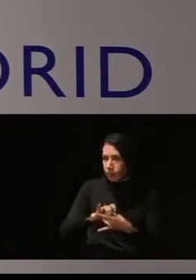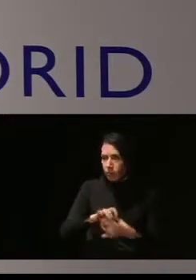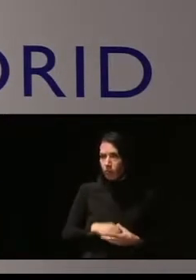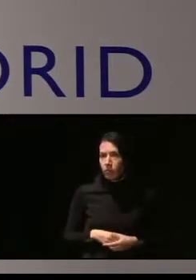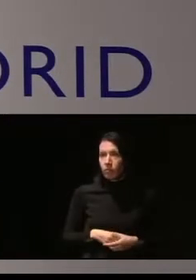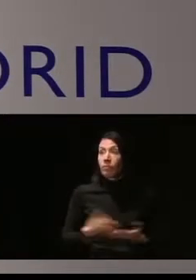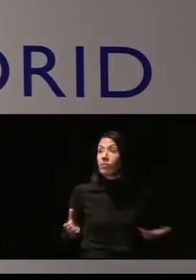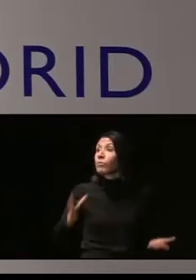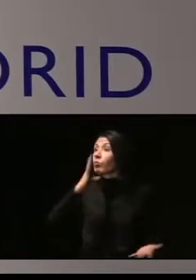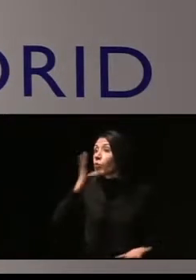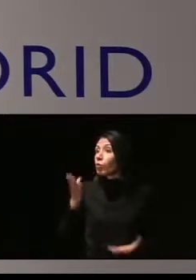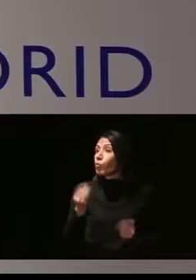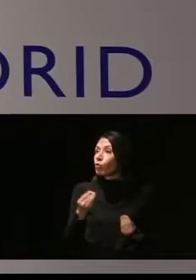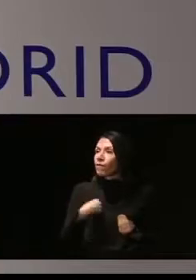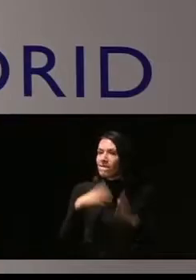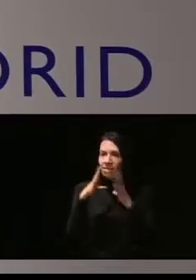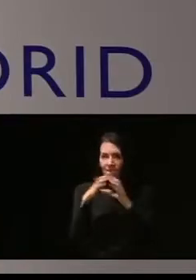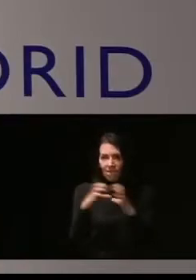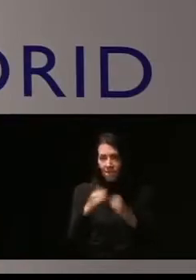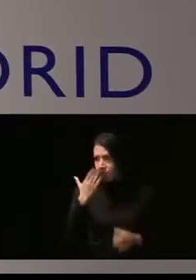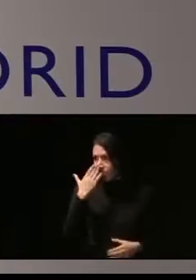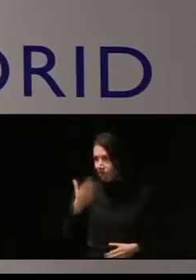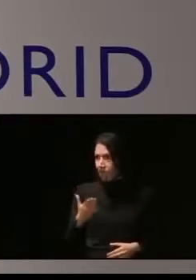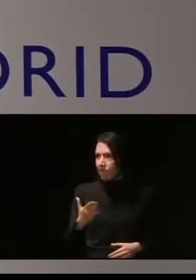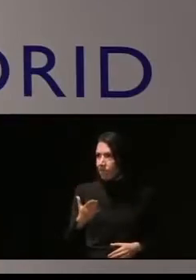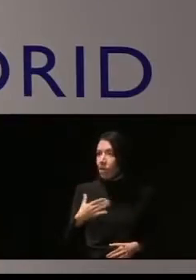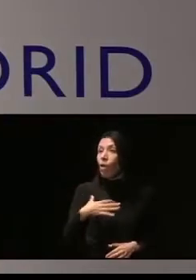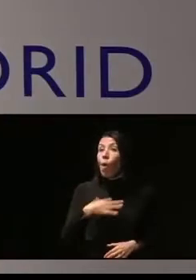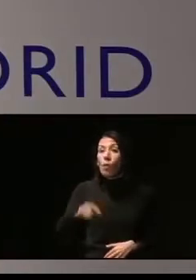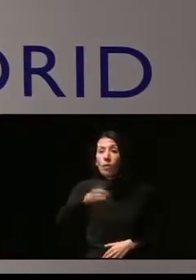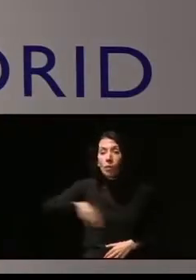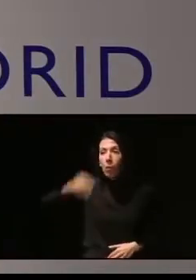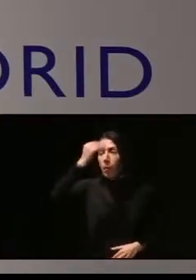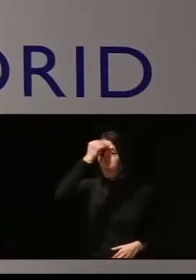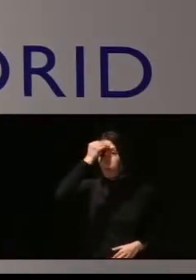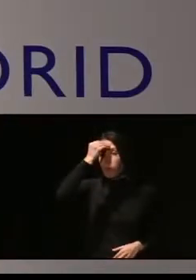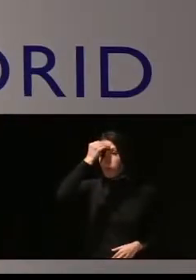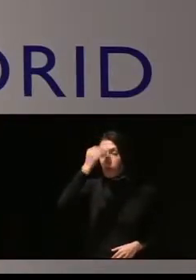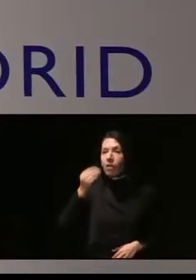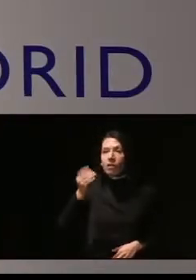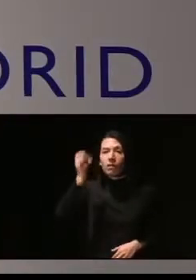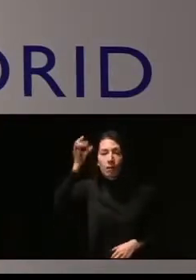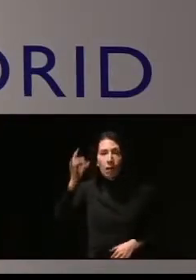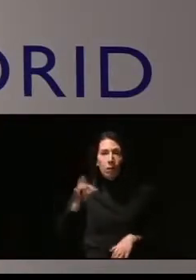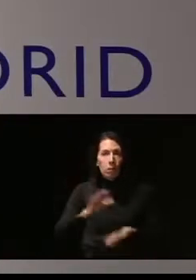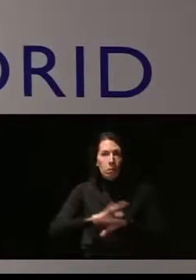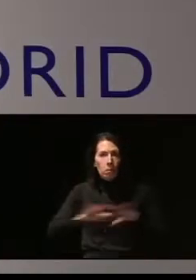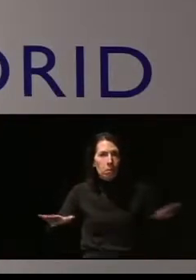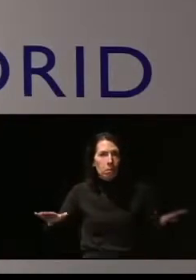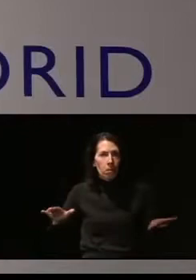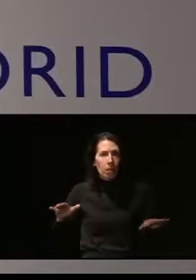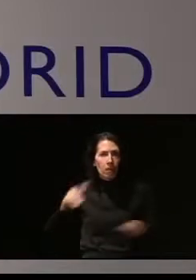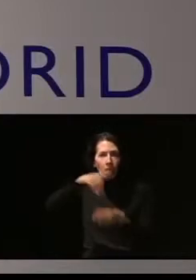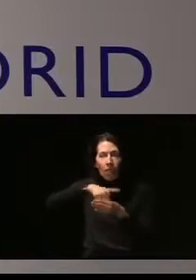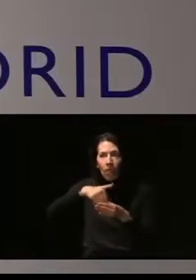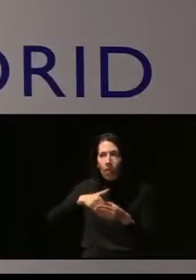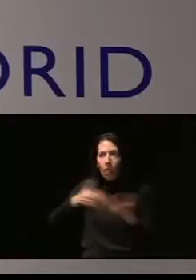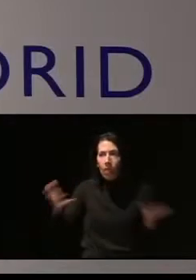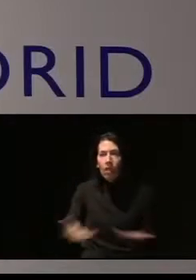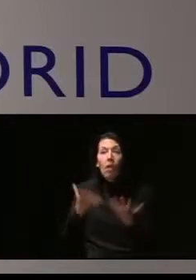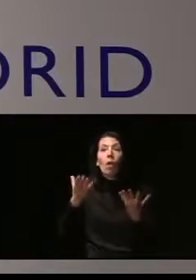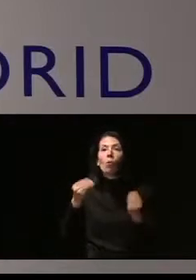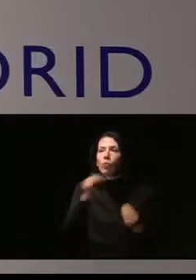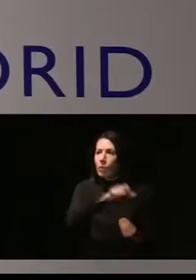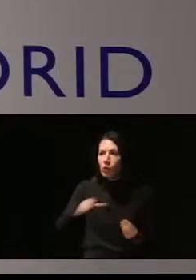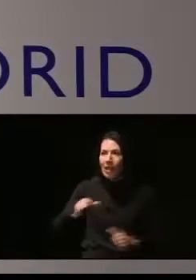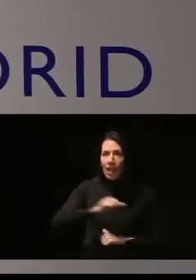Y por eso muchos estamos deseando de verdad. O sea, puede que les parezca una ponencia sin más. Hay mucha gente pendiente